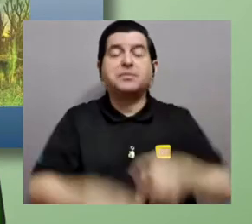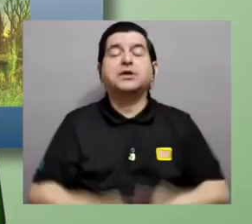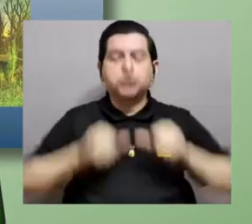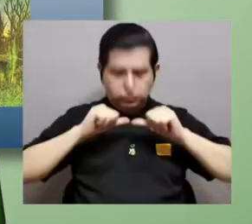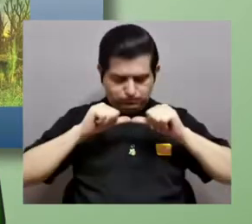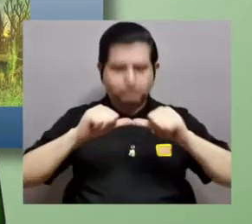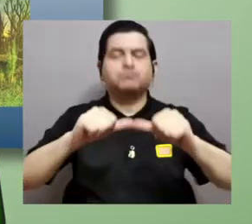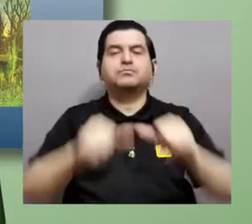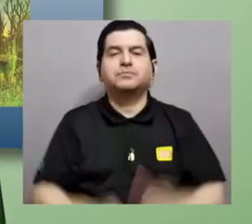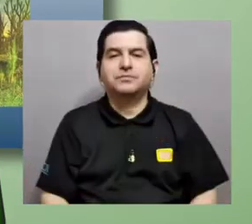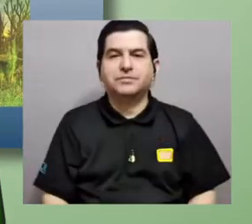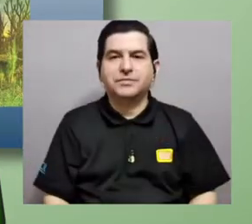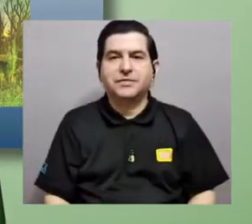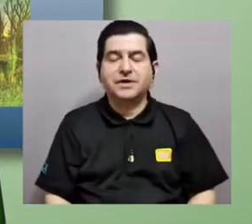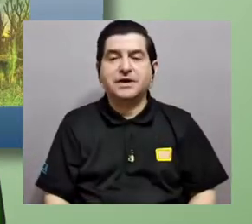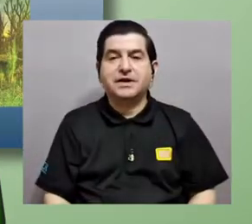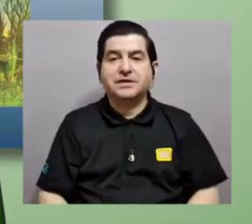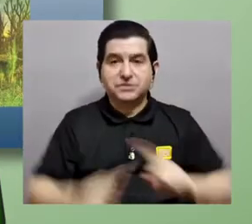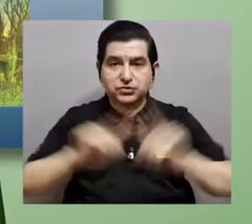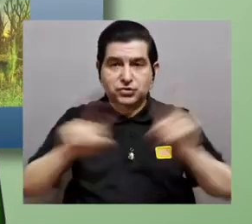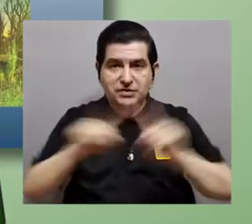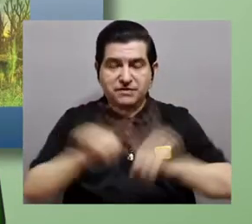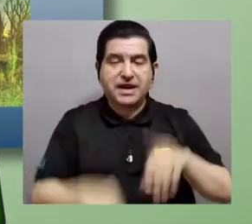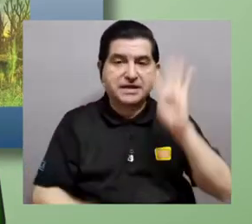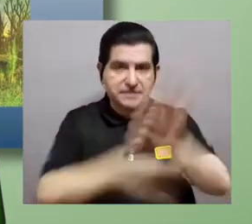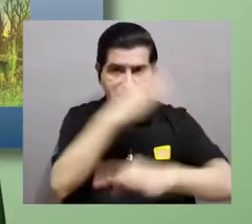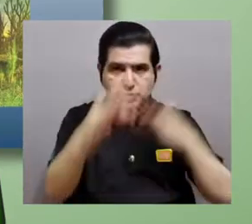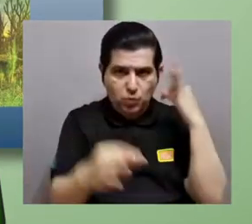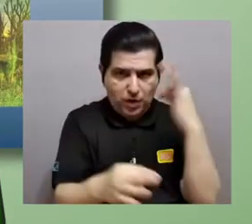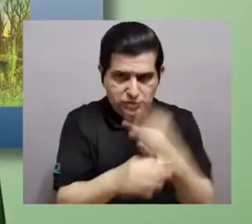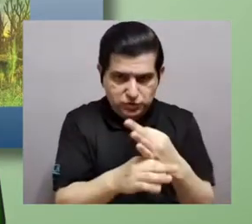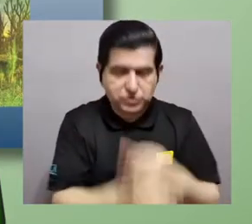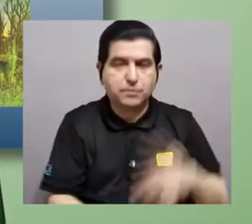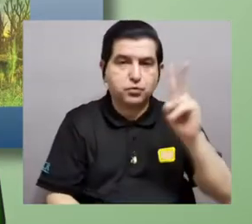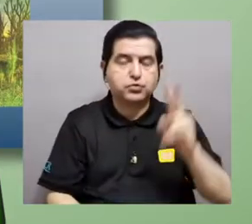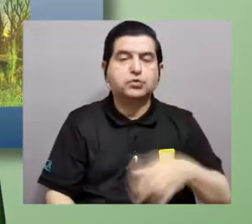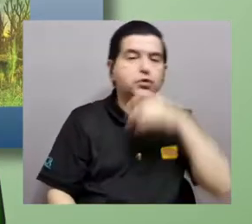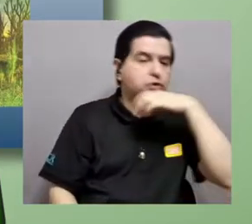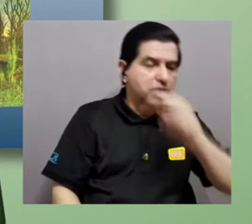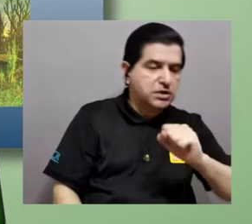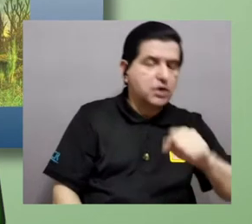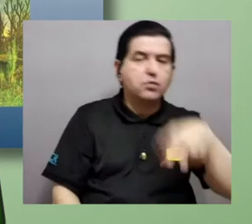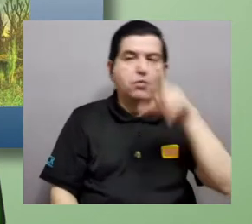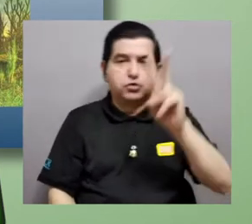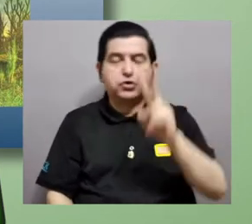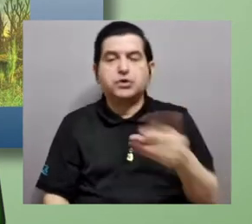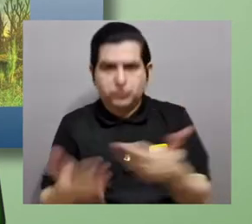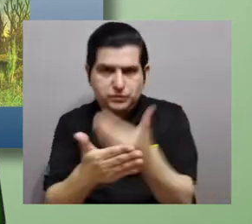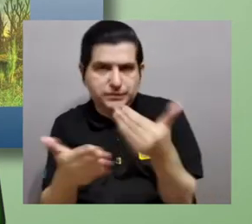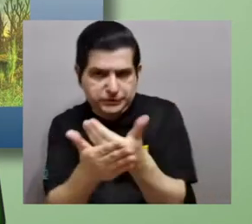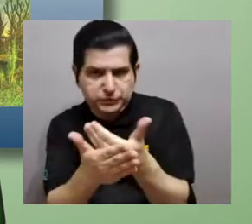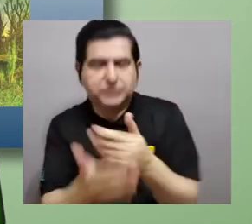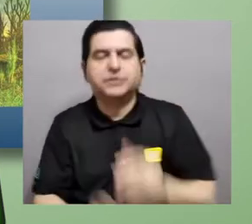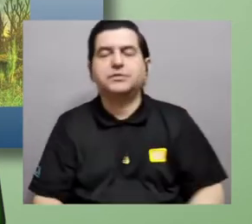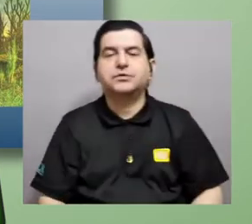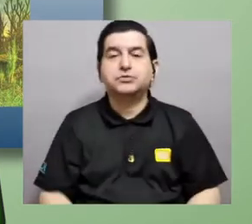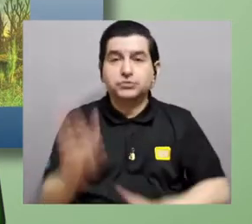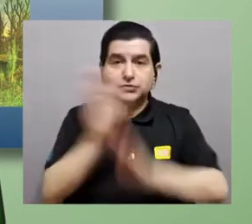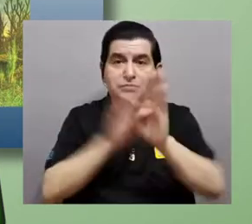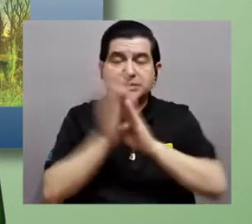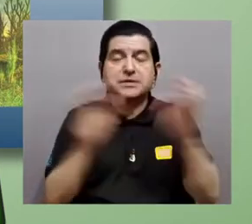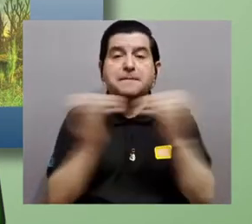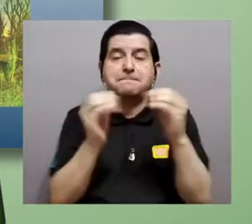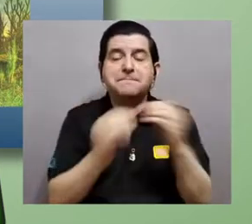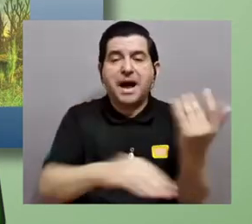periodo. Están los ostracodermos y osplacodermos como formas antiguas y los condrictios y osteictios también. Un